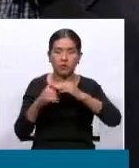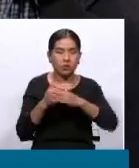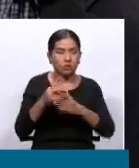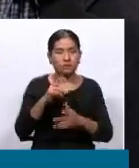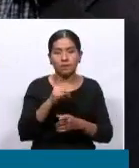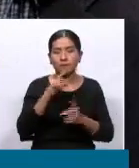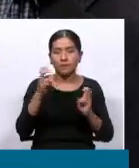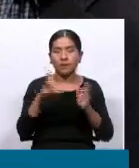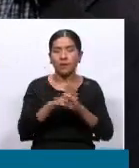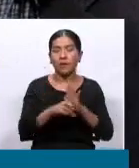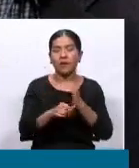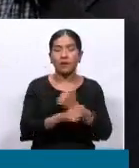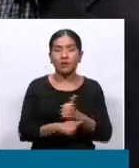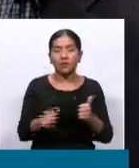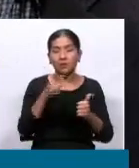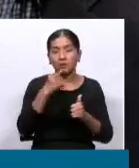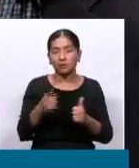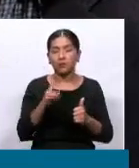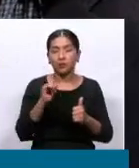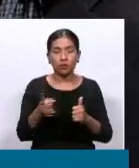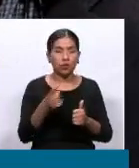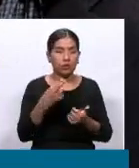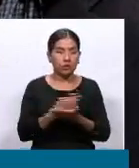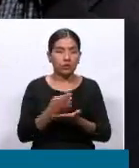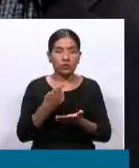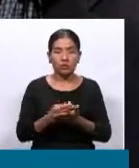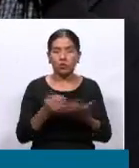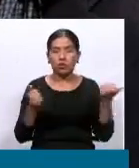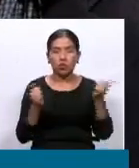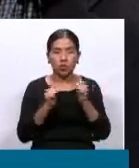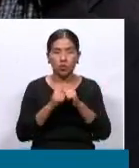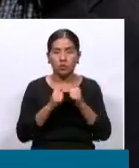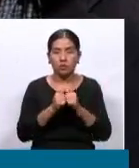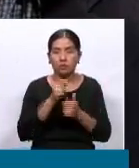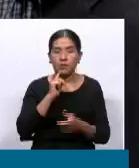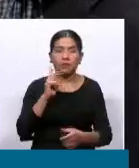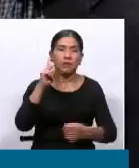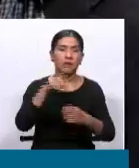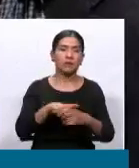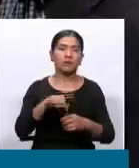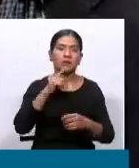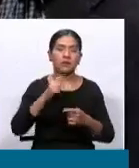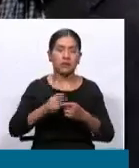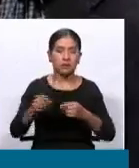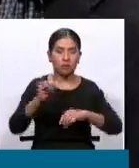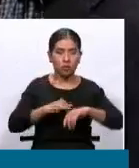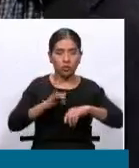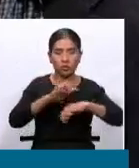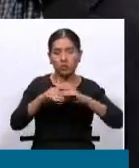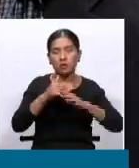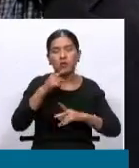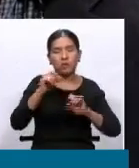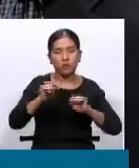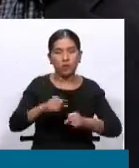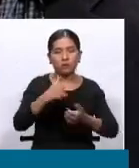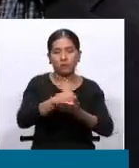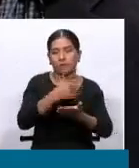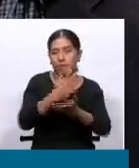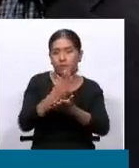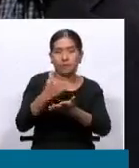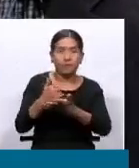autonomía se establece que solo los recursos de coparticipación tributaria se distribuyen entre los